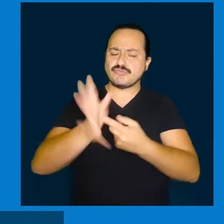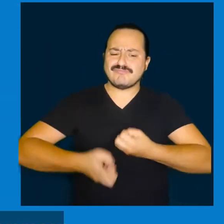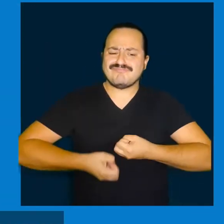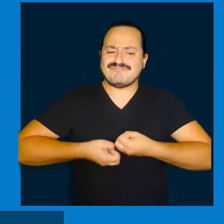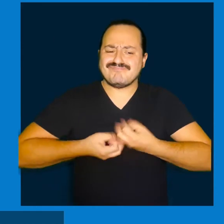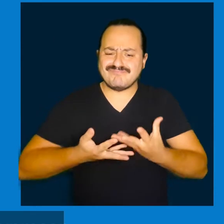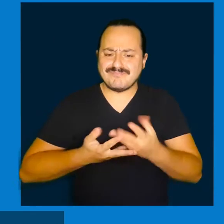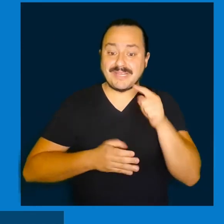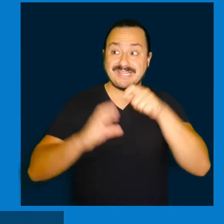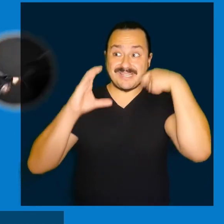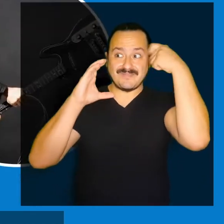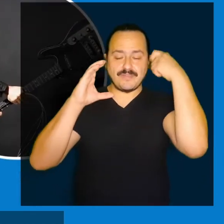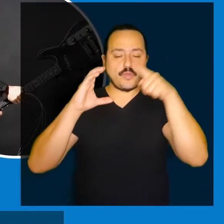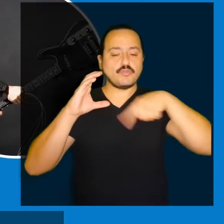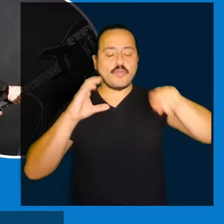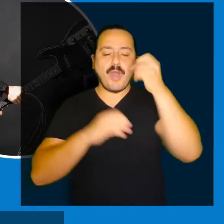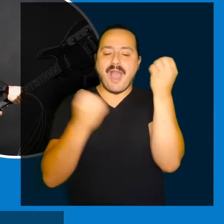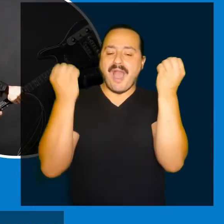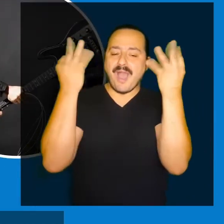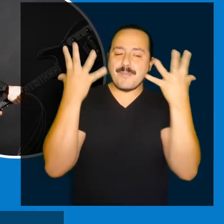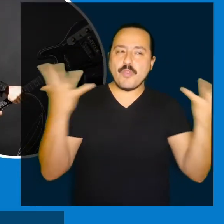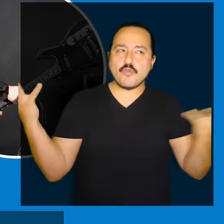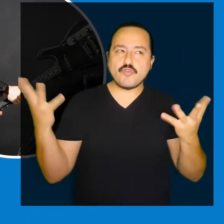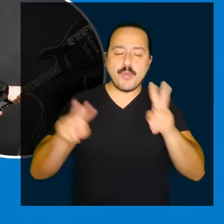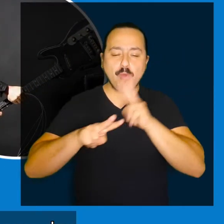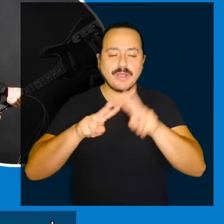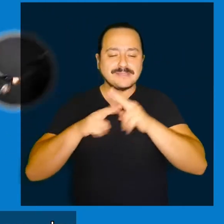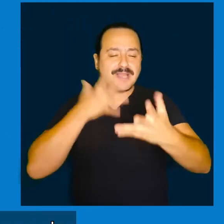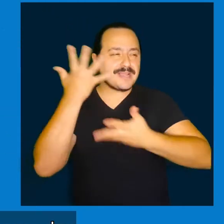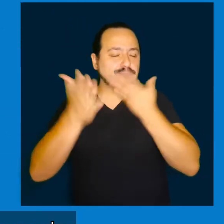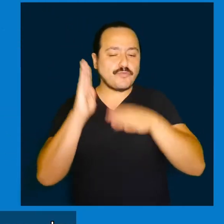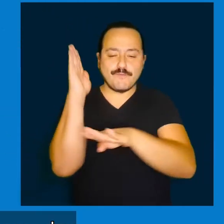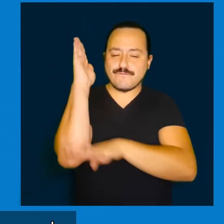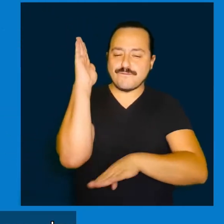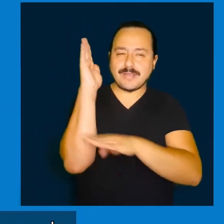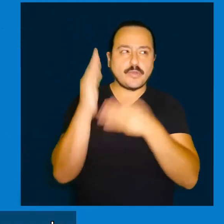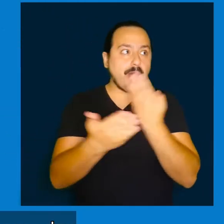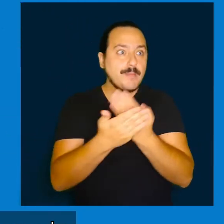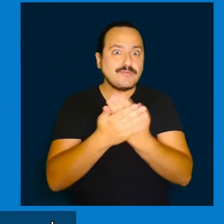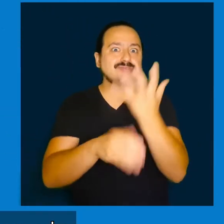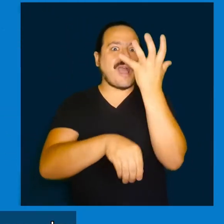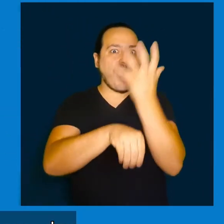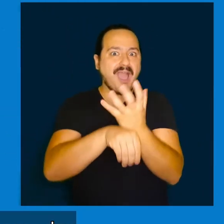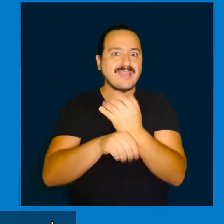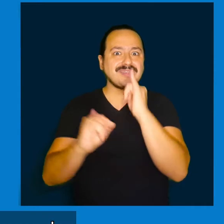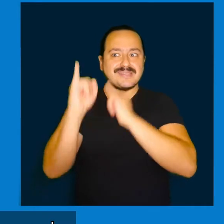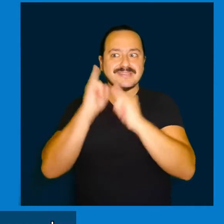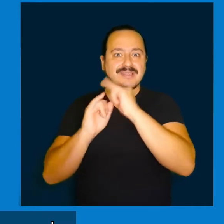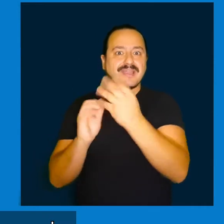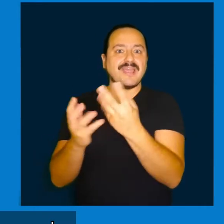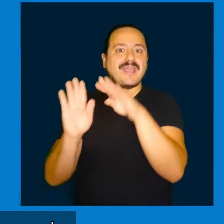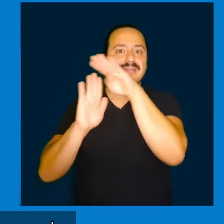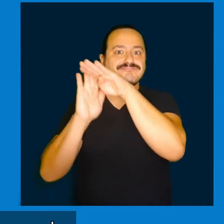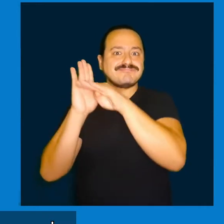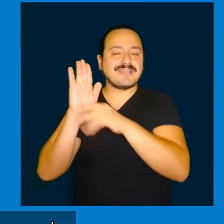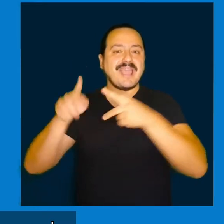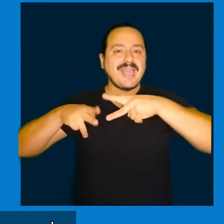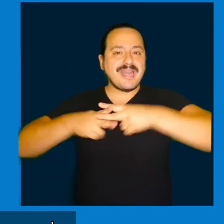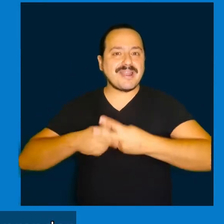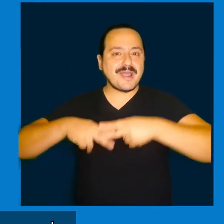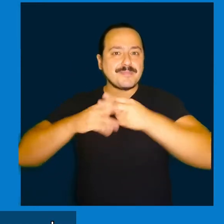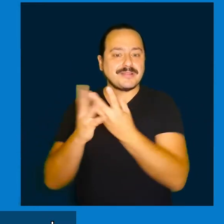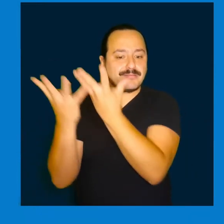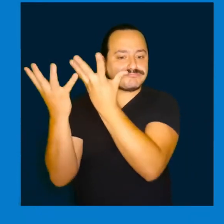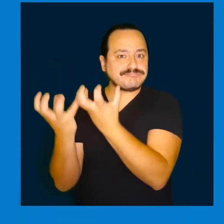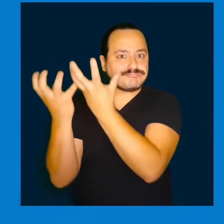considerar lo que quiera expresar y comunicar la música. En el video de hoy, revisaremos cómo aprender canciones desde lo